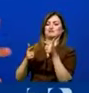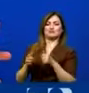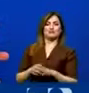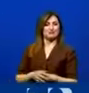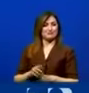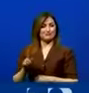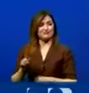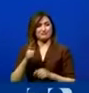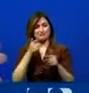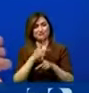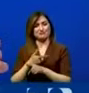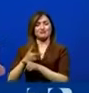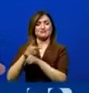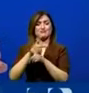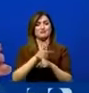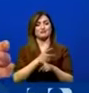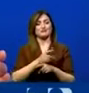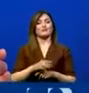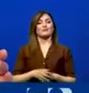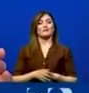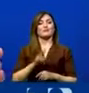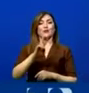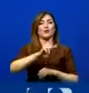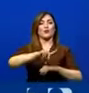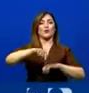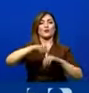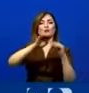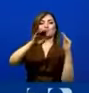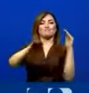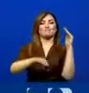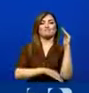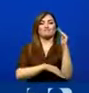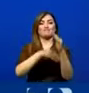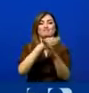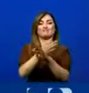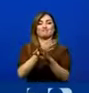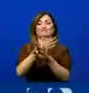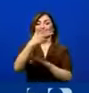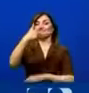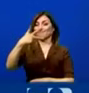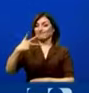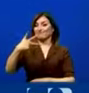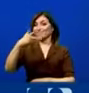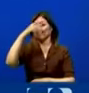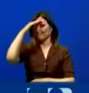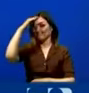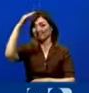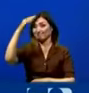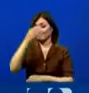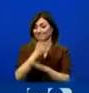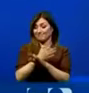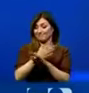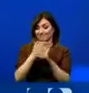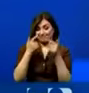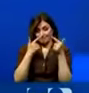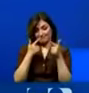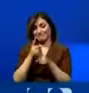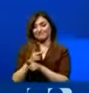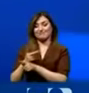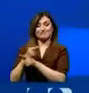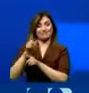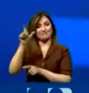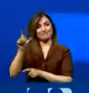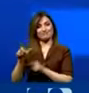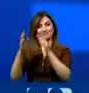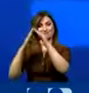tienen que cubrir un lapso de 24 horas, es decir, al menos tres policías cuidando a las personas